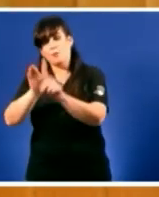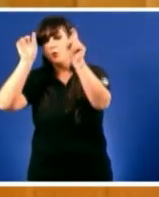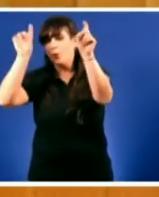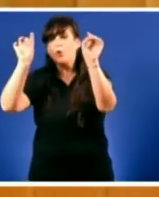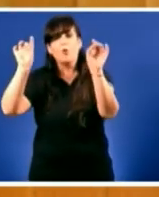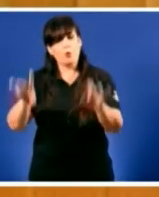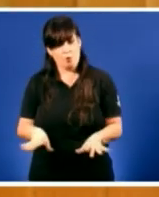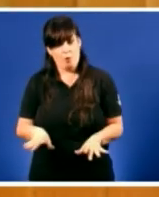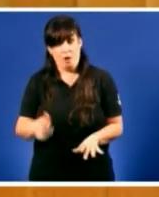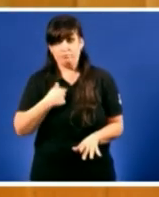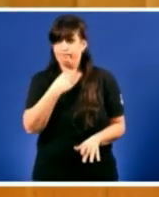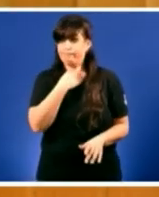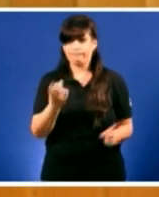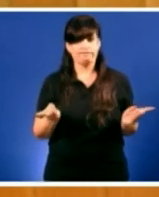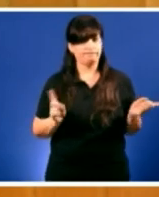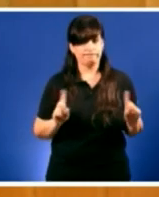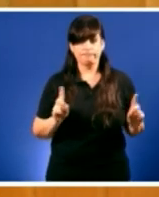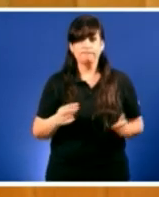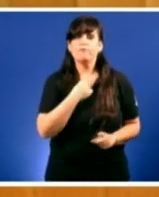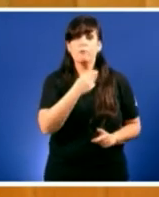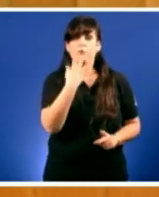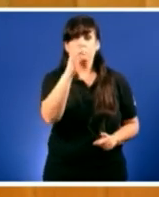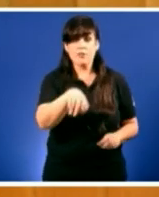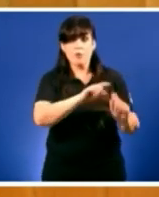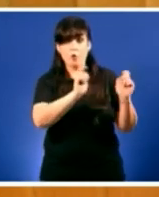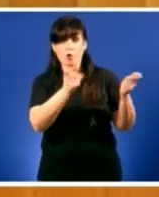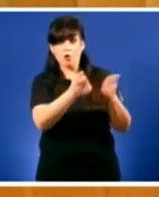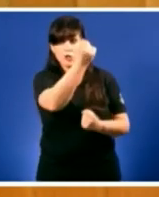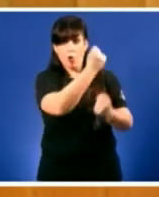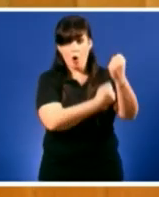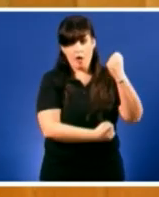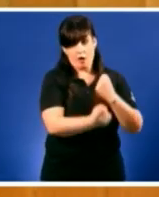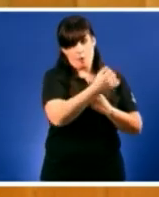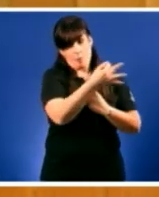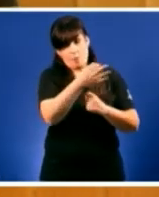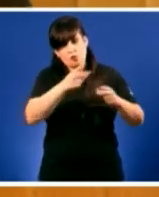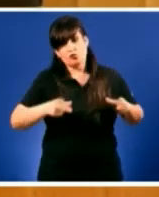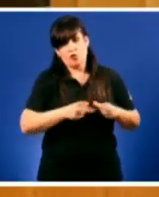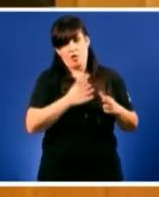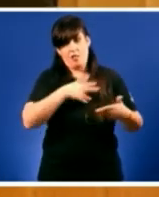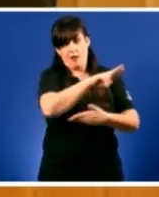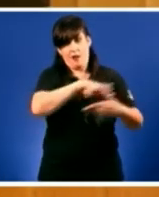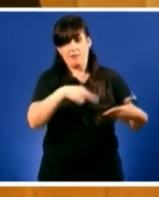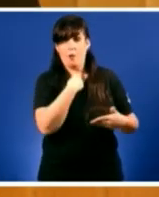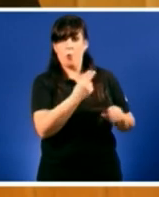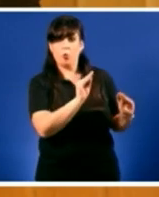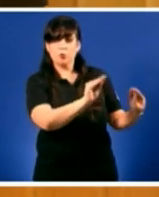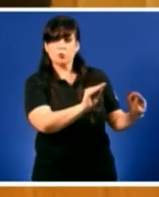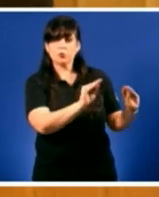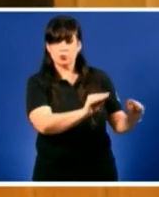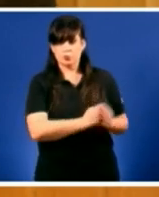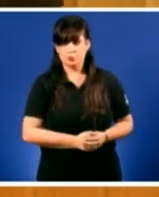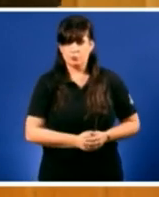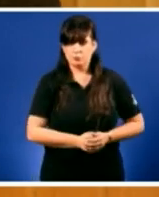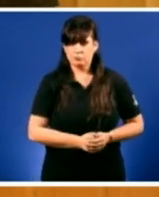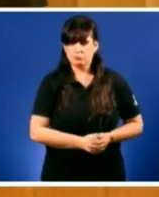señor Feijó dio o Consello Económico e Social de Galiza di que temos máis